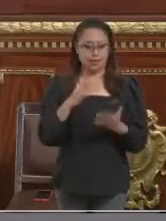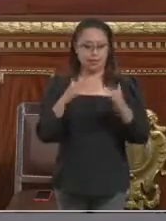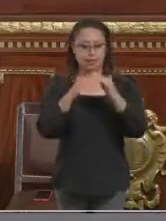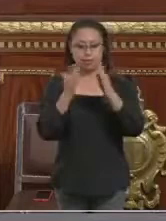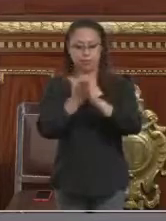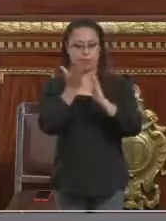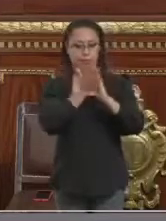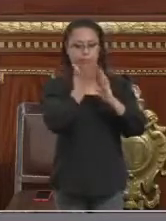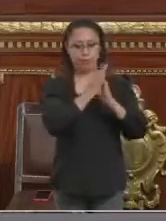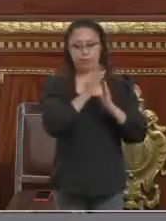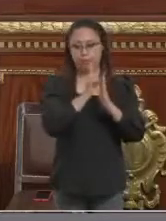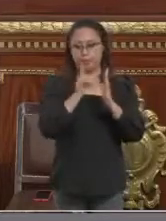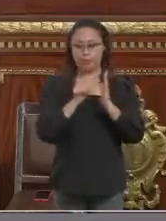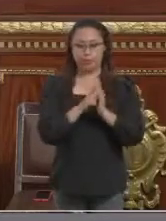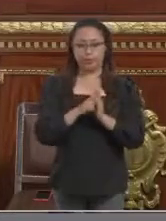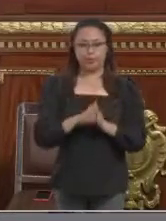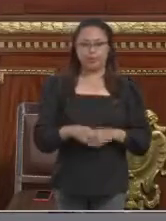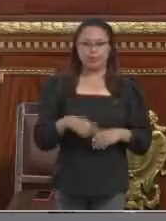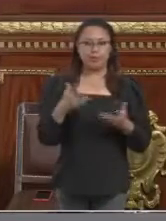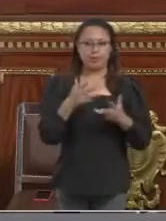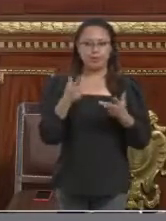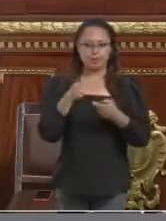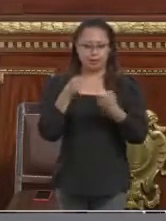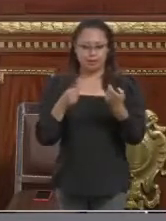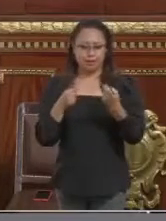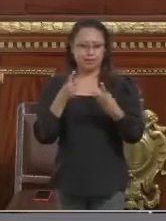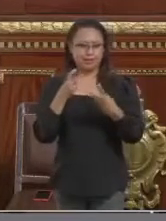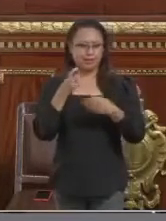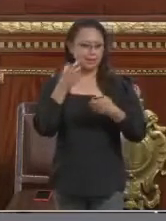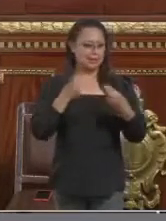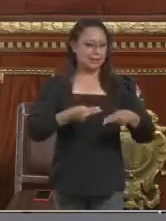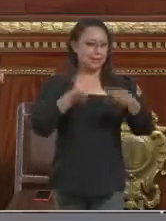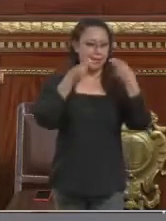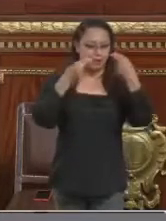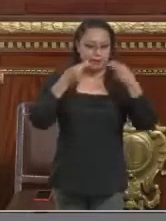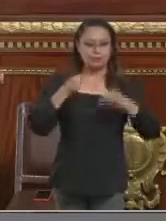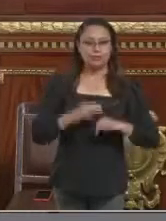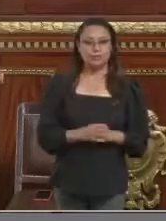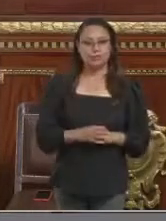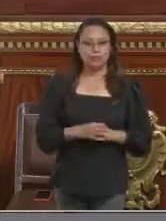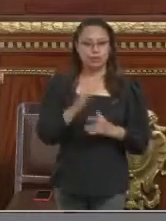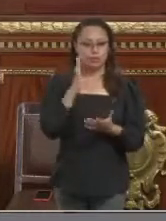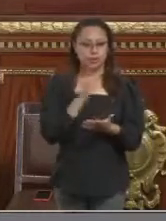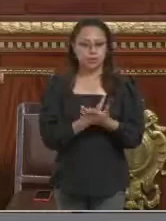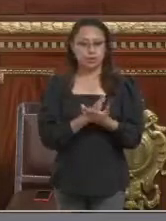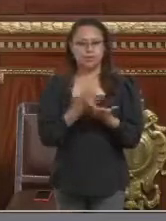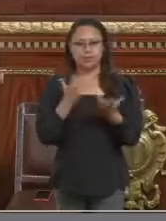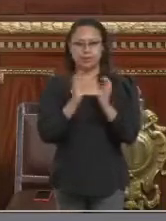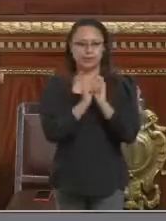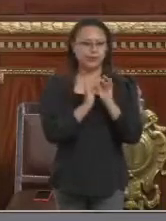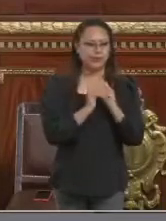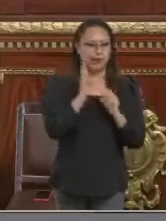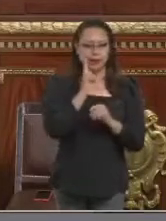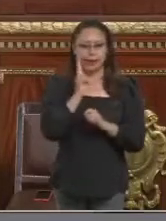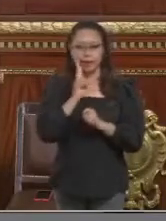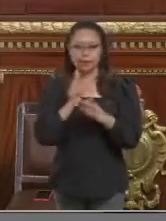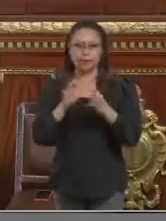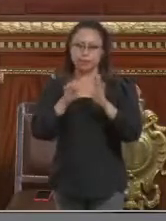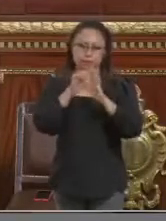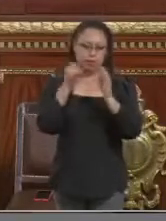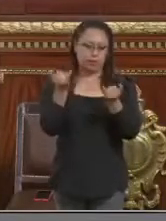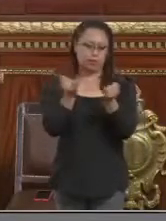genera una burbuja inmobiliaria que lo que hace es especular, como en Nueva York,